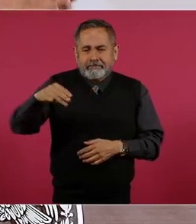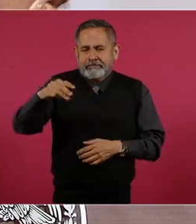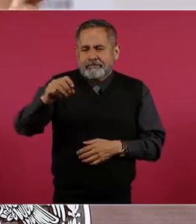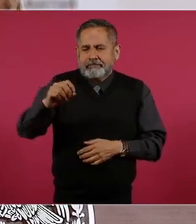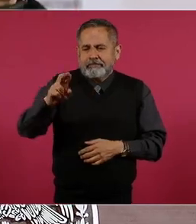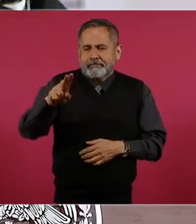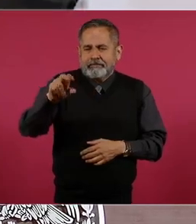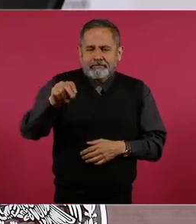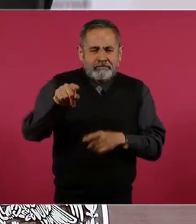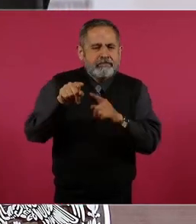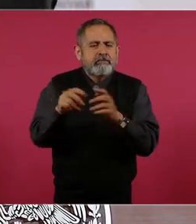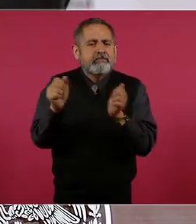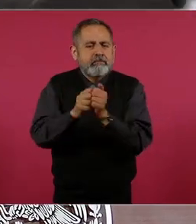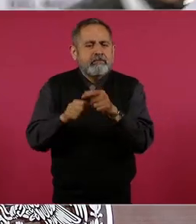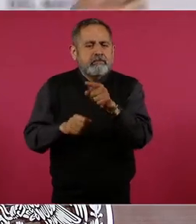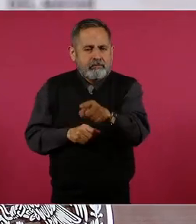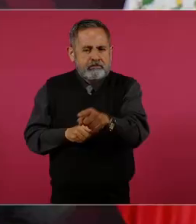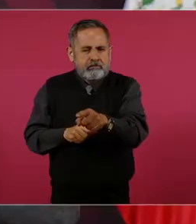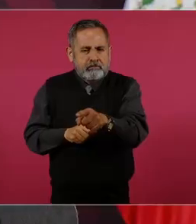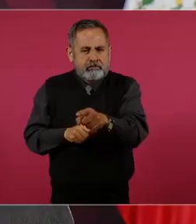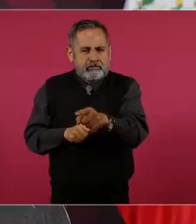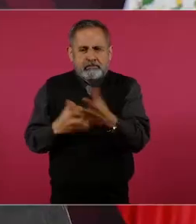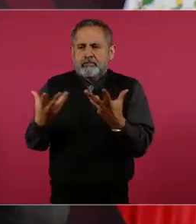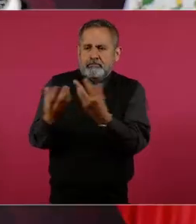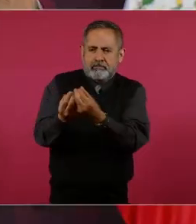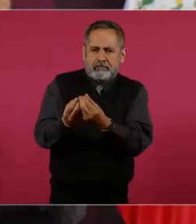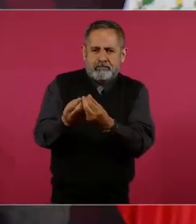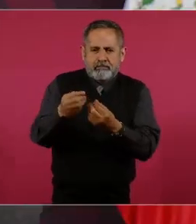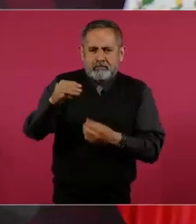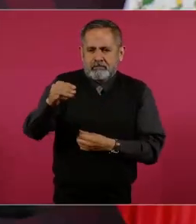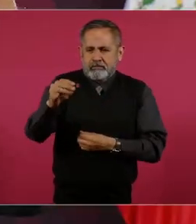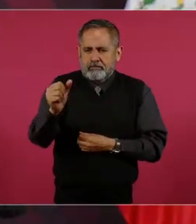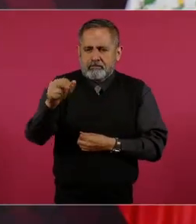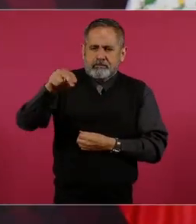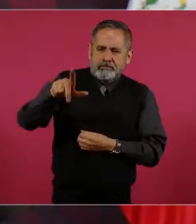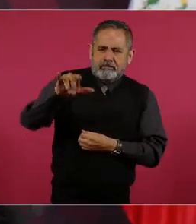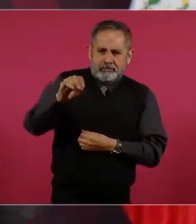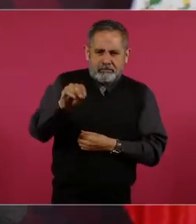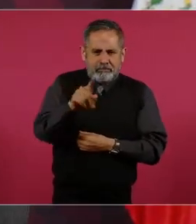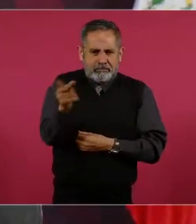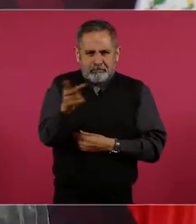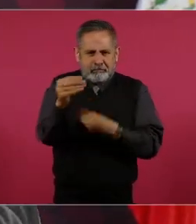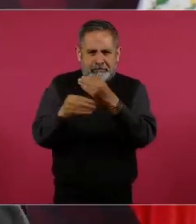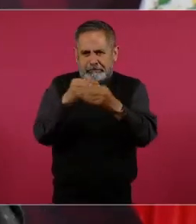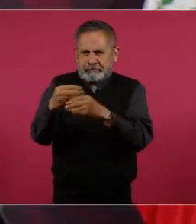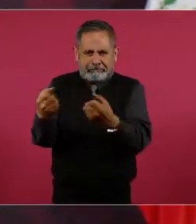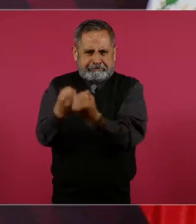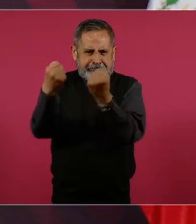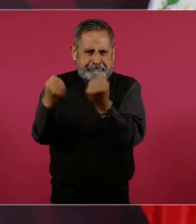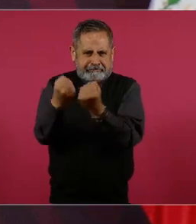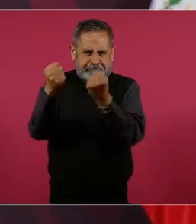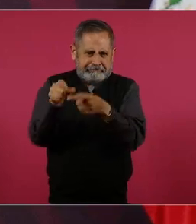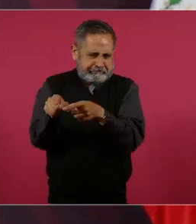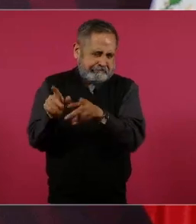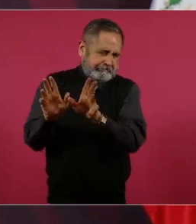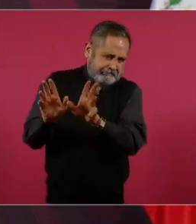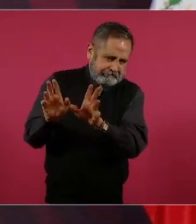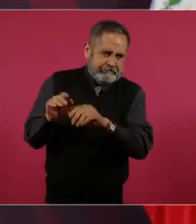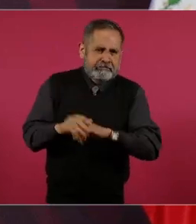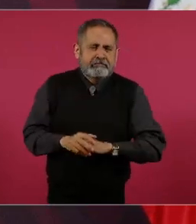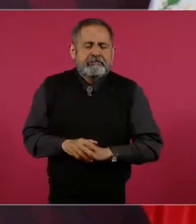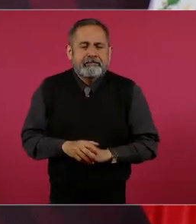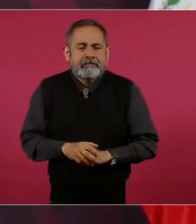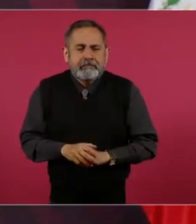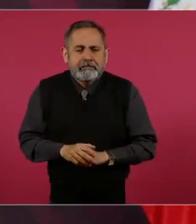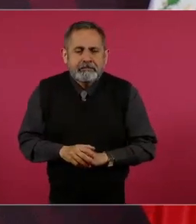Moreno con Manlio, que se están dando ahí sus